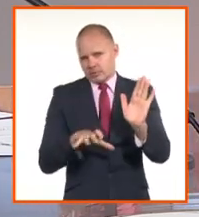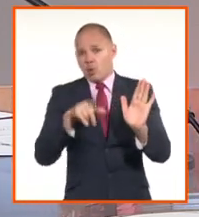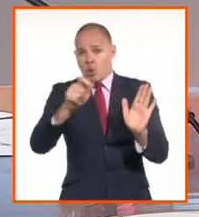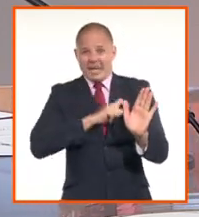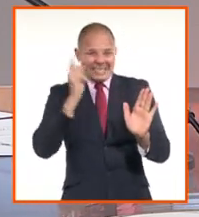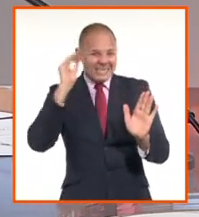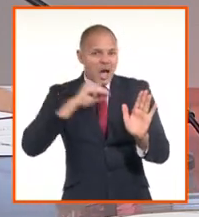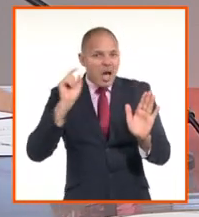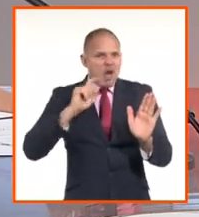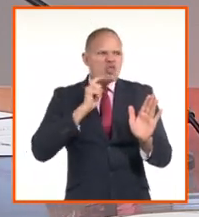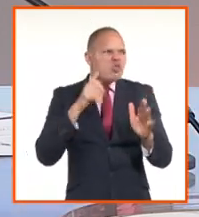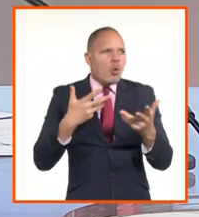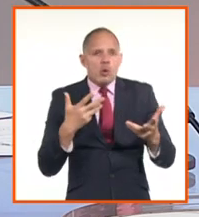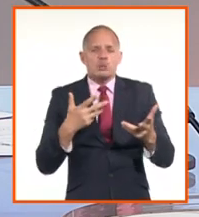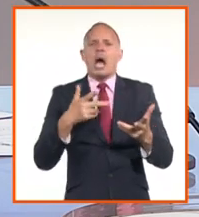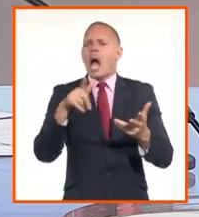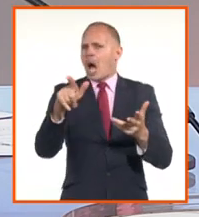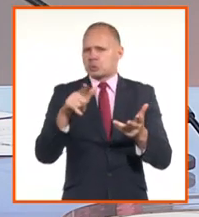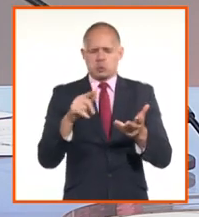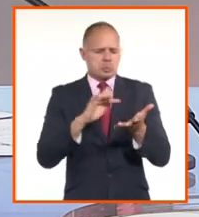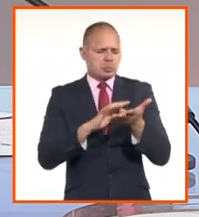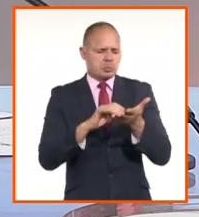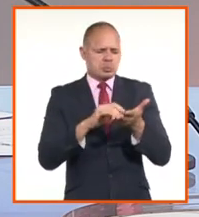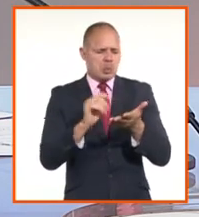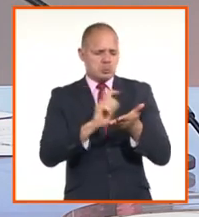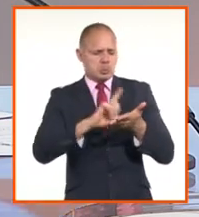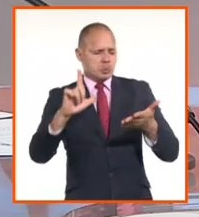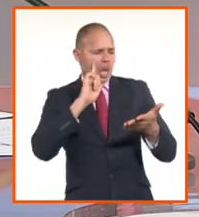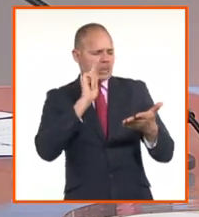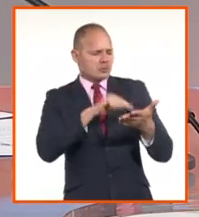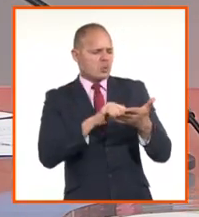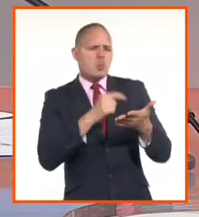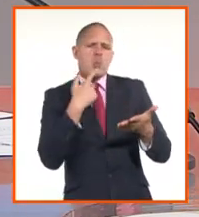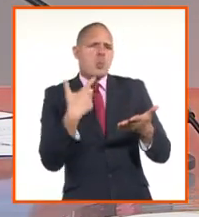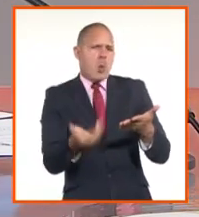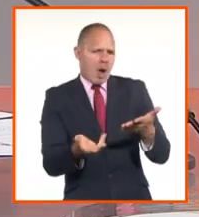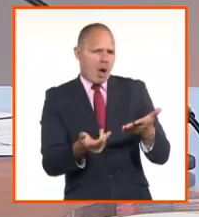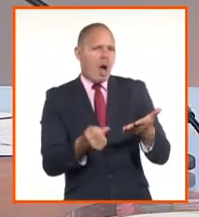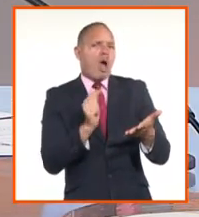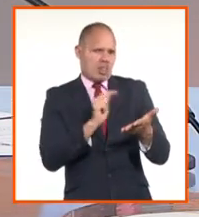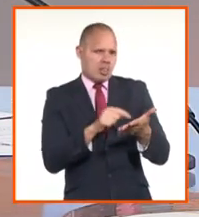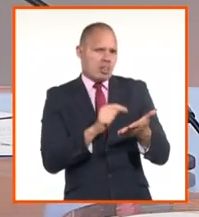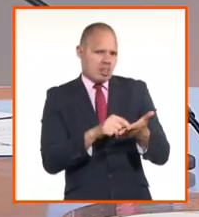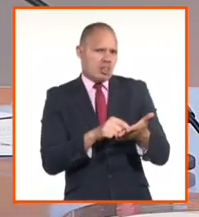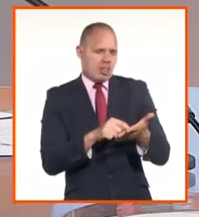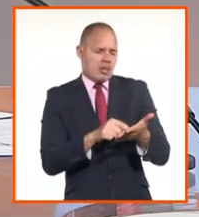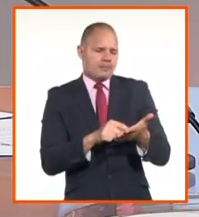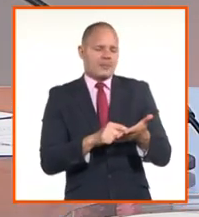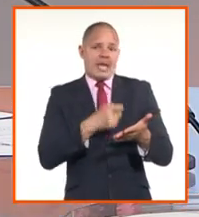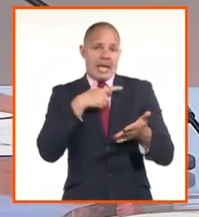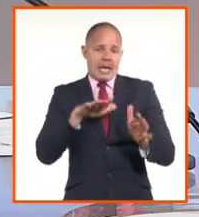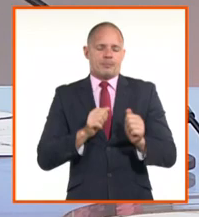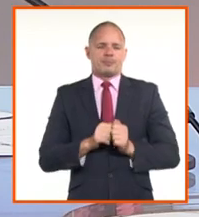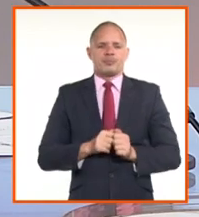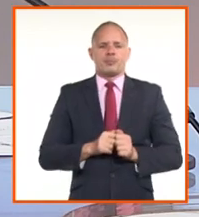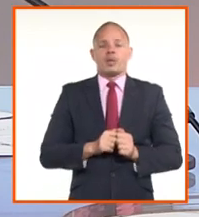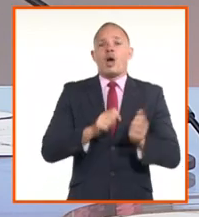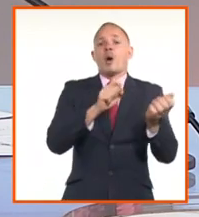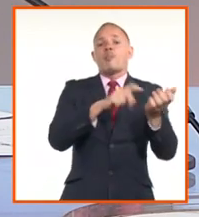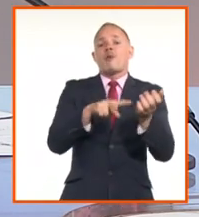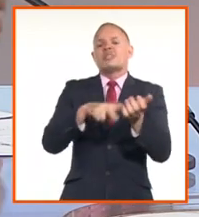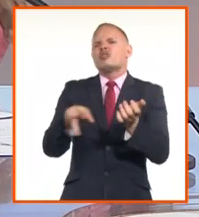concentrarnos, vamos a, disculpen, vamos a comprar en las provincias, en los